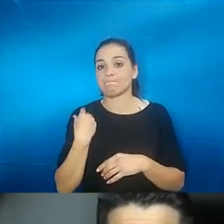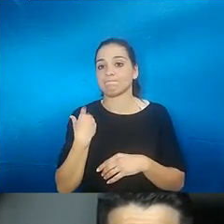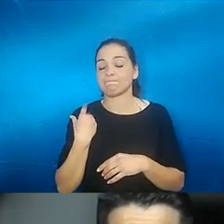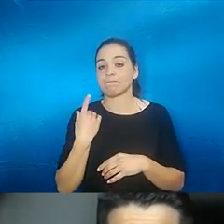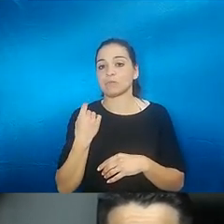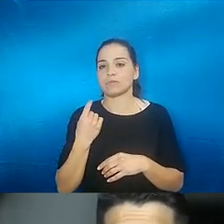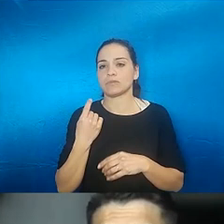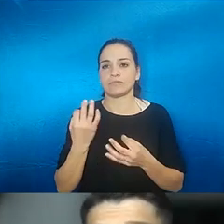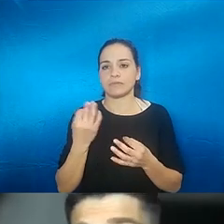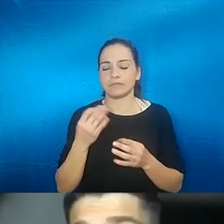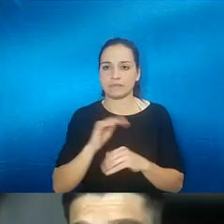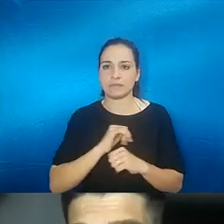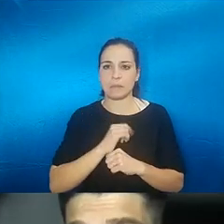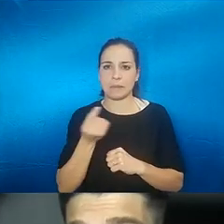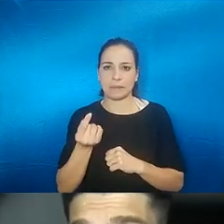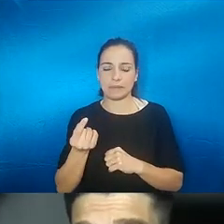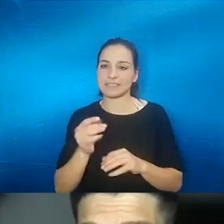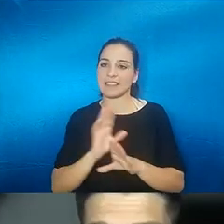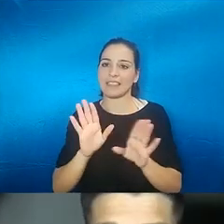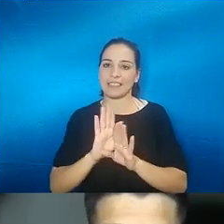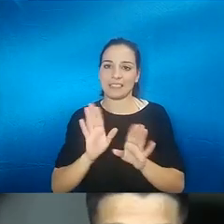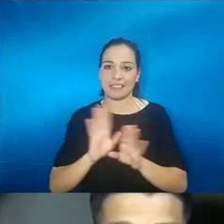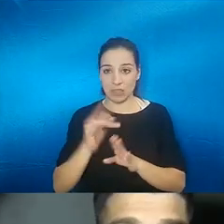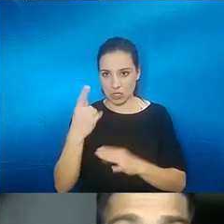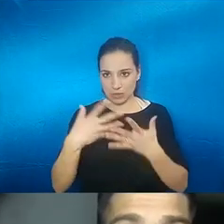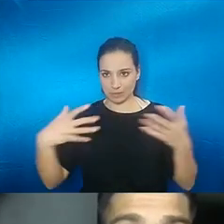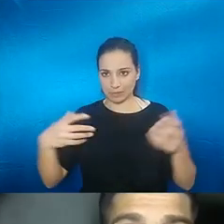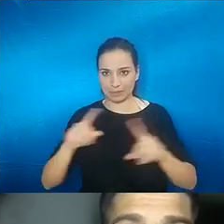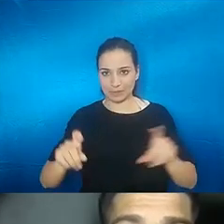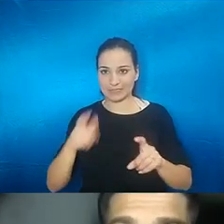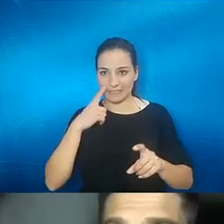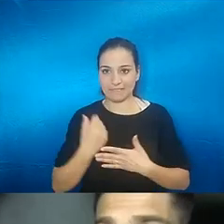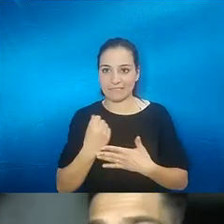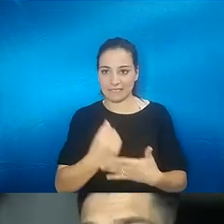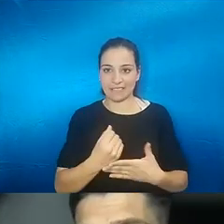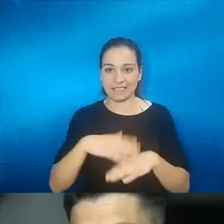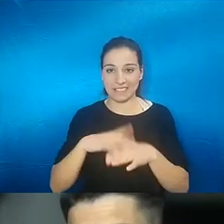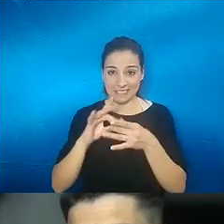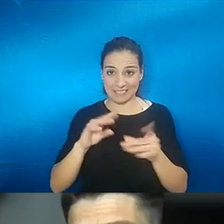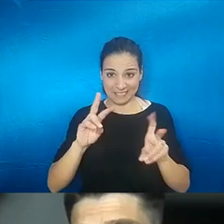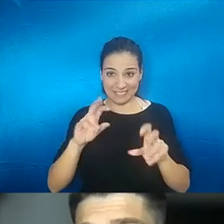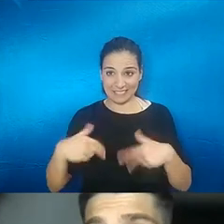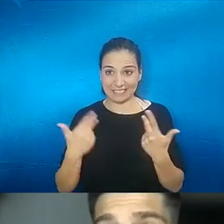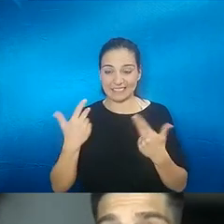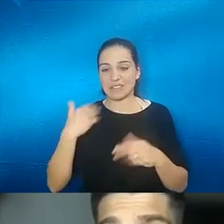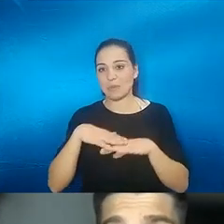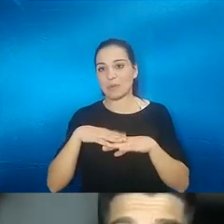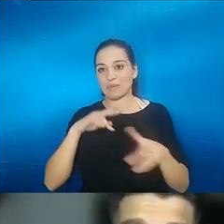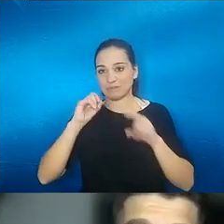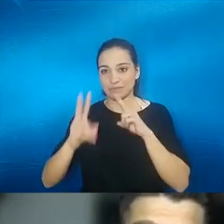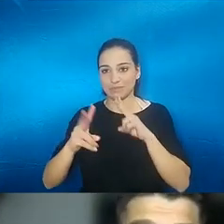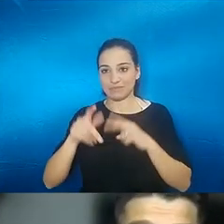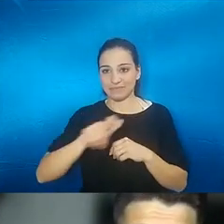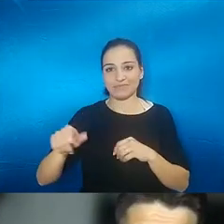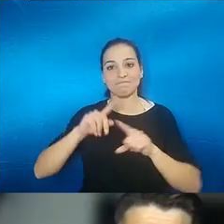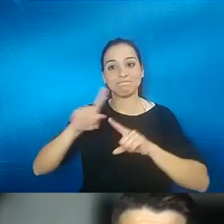pues mira espera un momento yo he leído una que si te he hecho un cable si quieres sobre todo por responder a quienes tienen